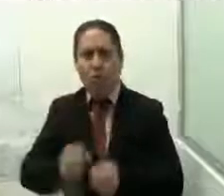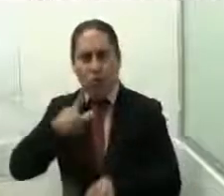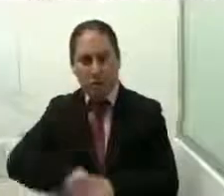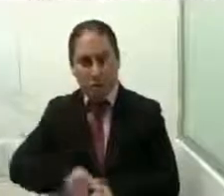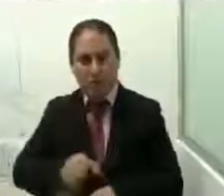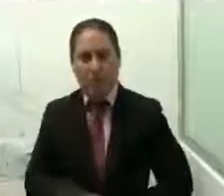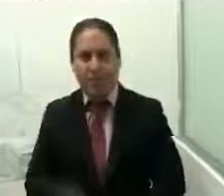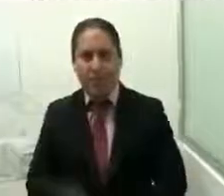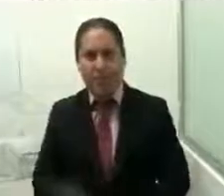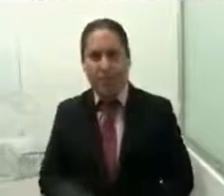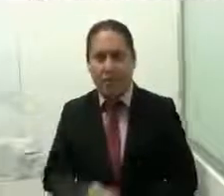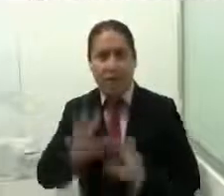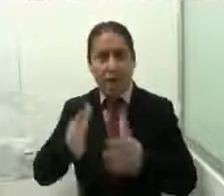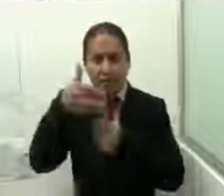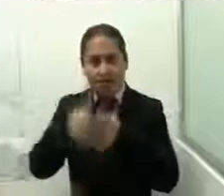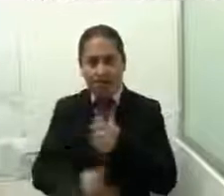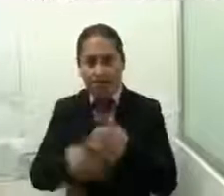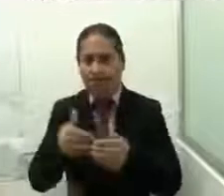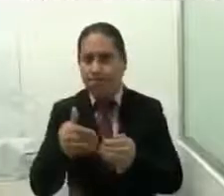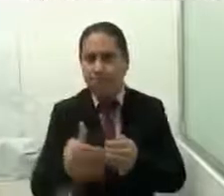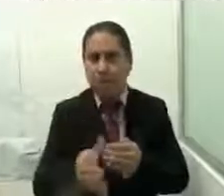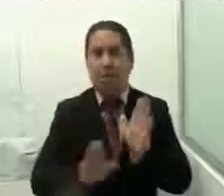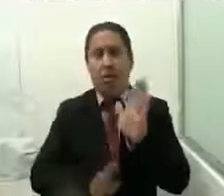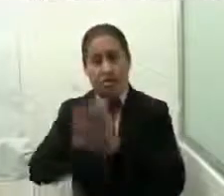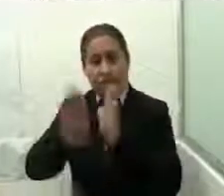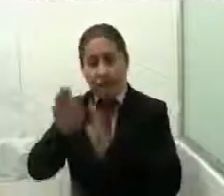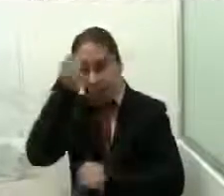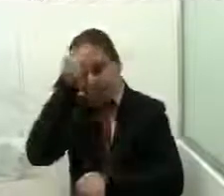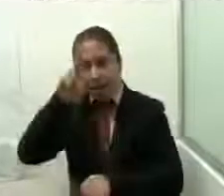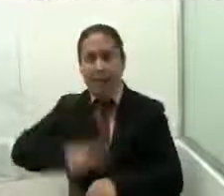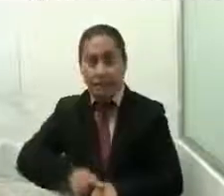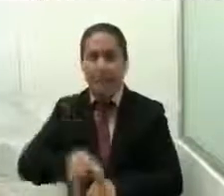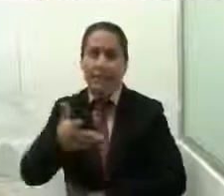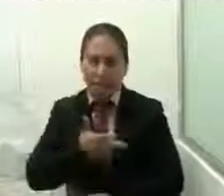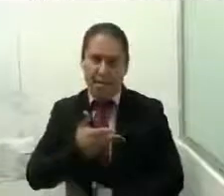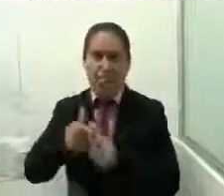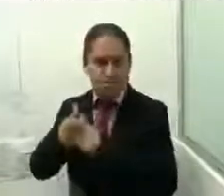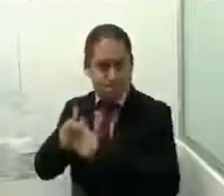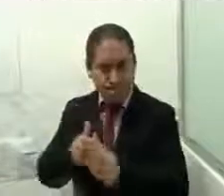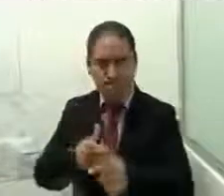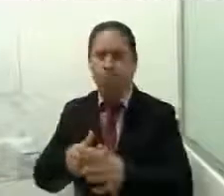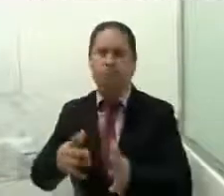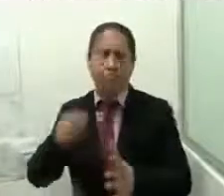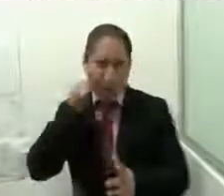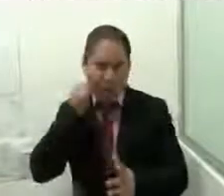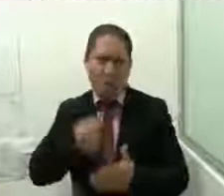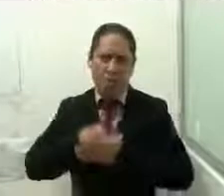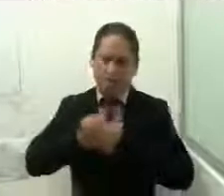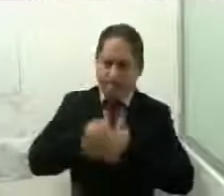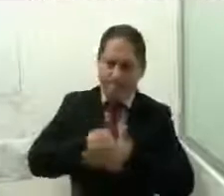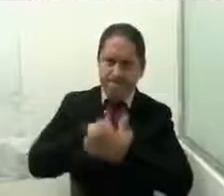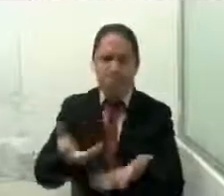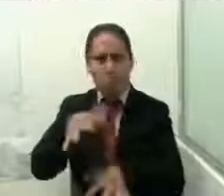Finalizo mi participación destacando que esta secretaría continuará fortaleciendo e impulsando políticas públicas incluyentes